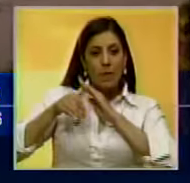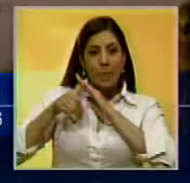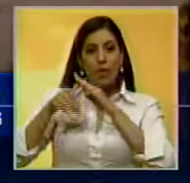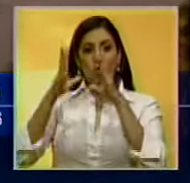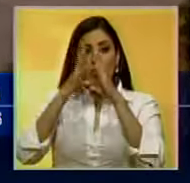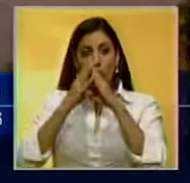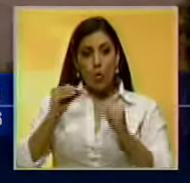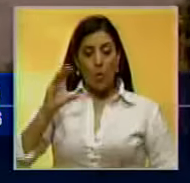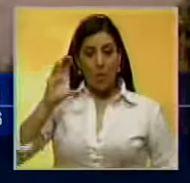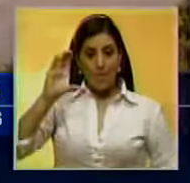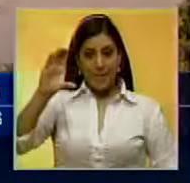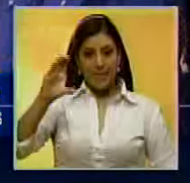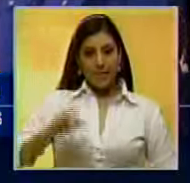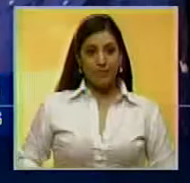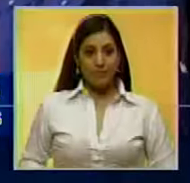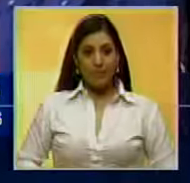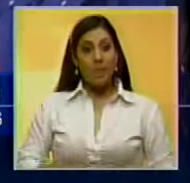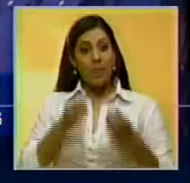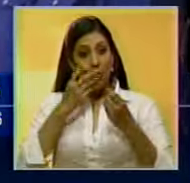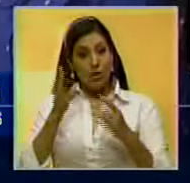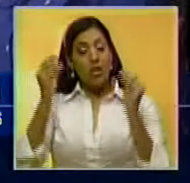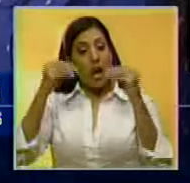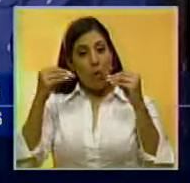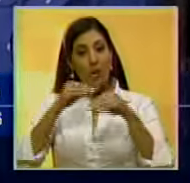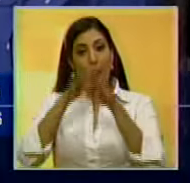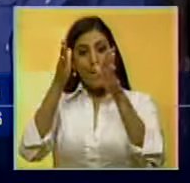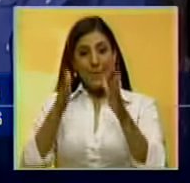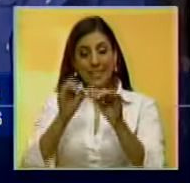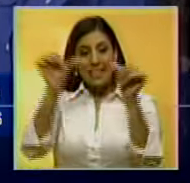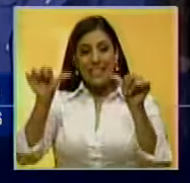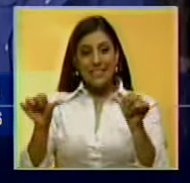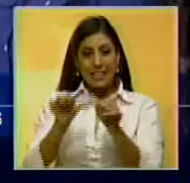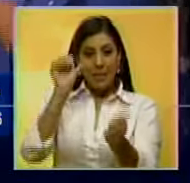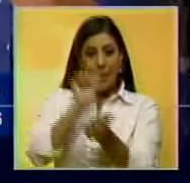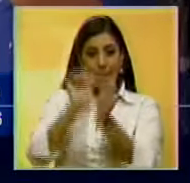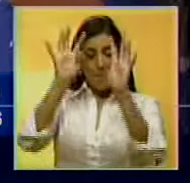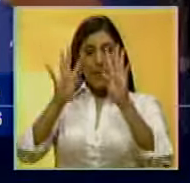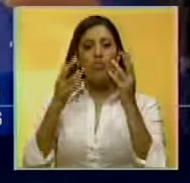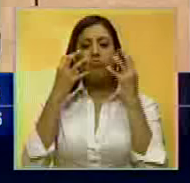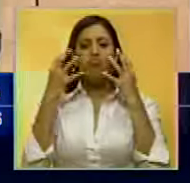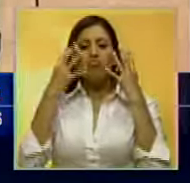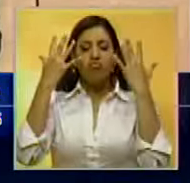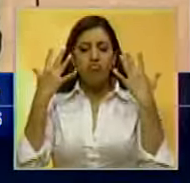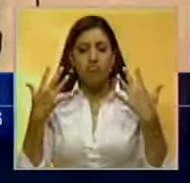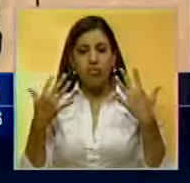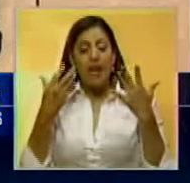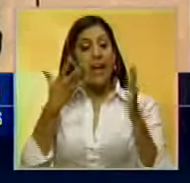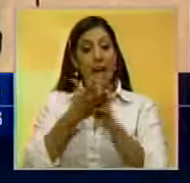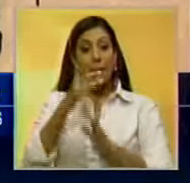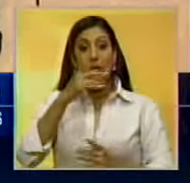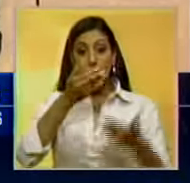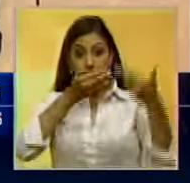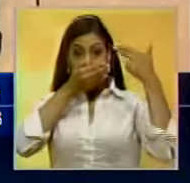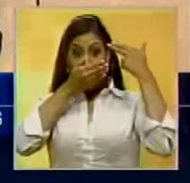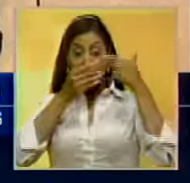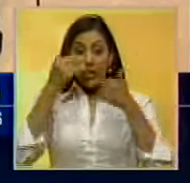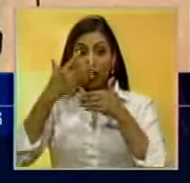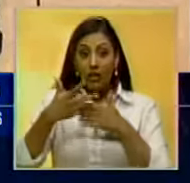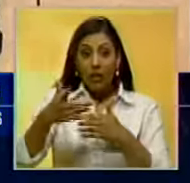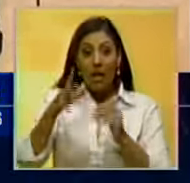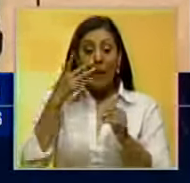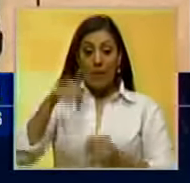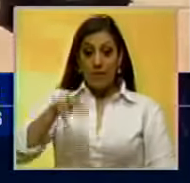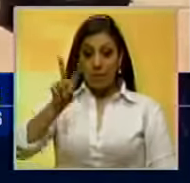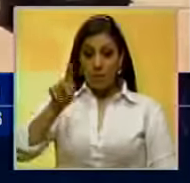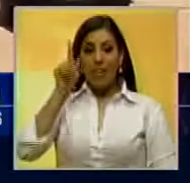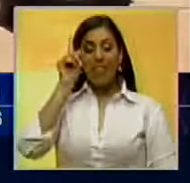en todo el país. Luis dijo que acordó con la ministra del Sistema Penitenciario, Iris Varela, que quien secuestre de ahora en adelante en